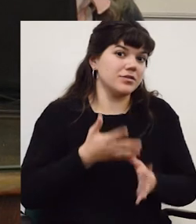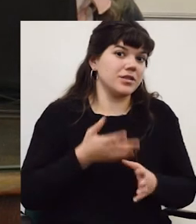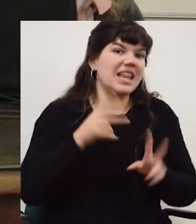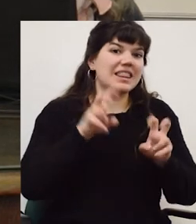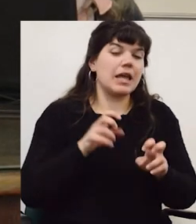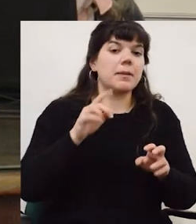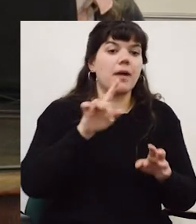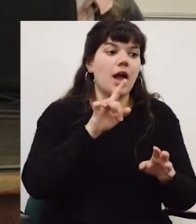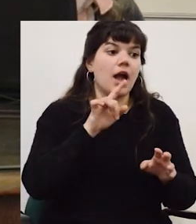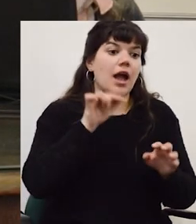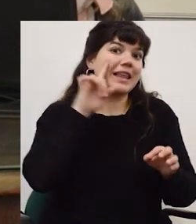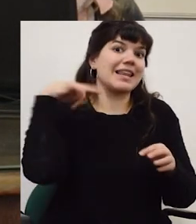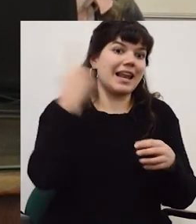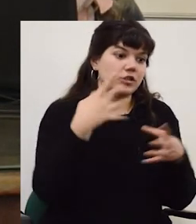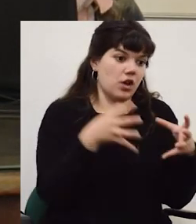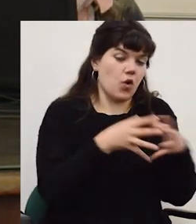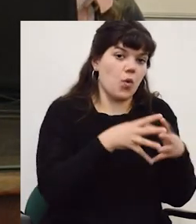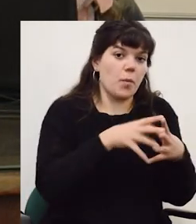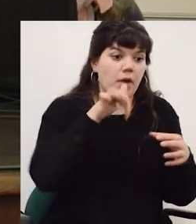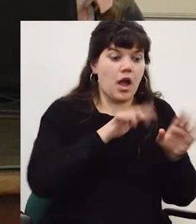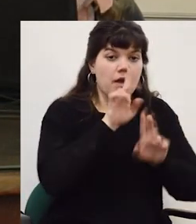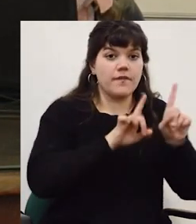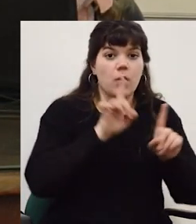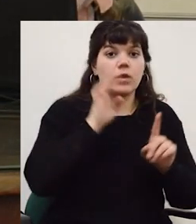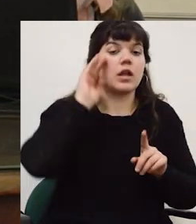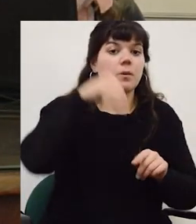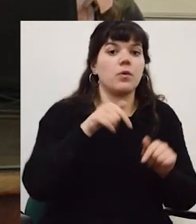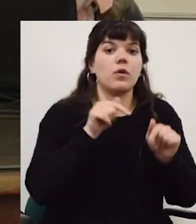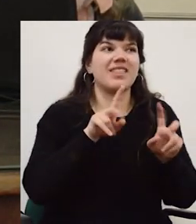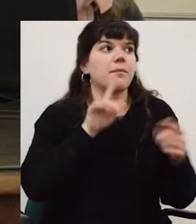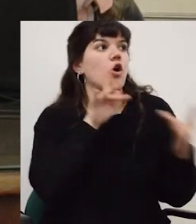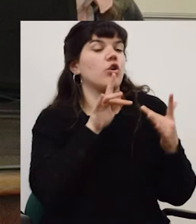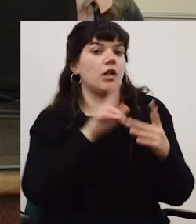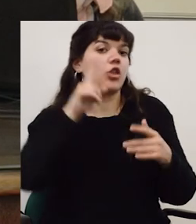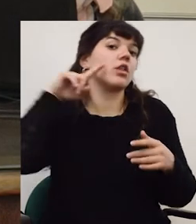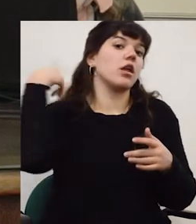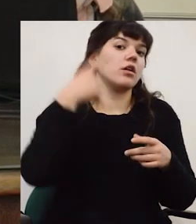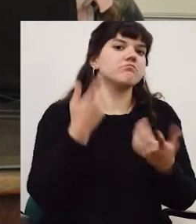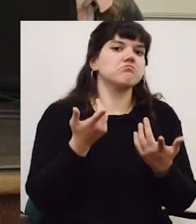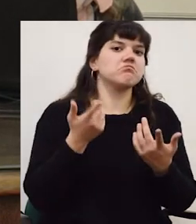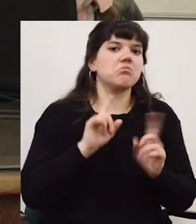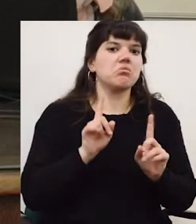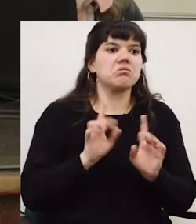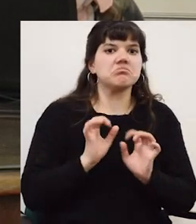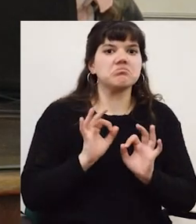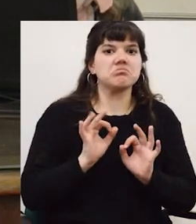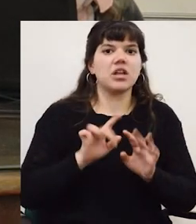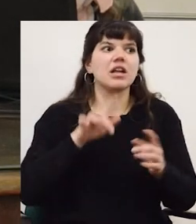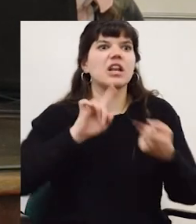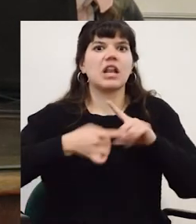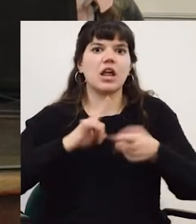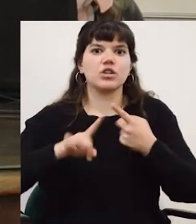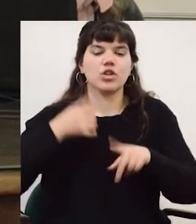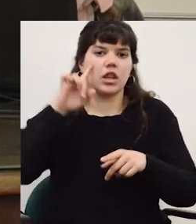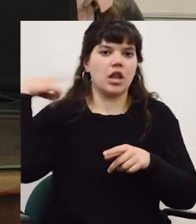reafirmo y los números hablan la cooperación internacional de la universidad de la república o los vínculos académicos internacionales de la universidad de república